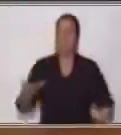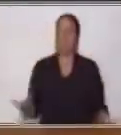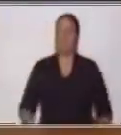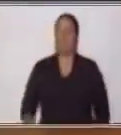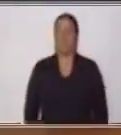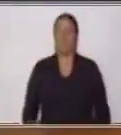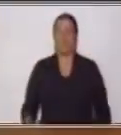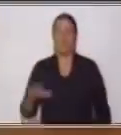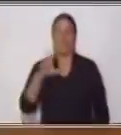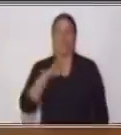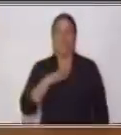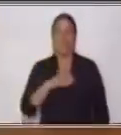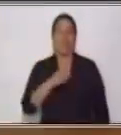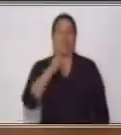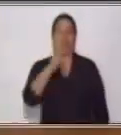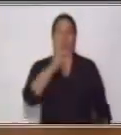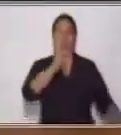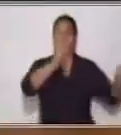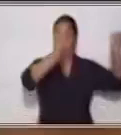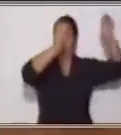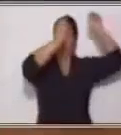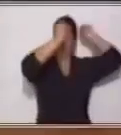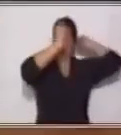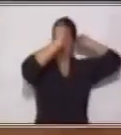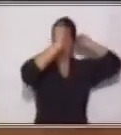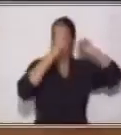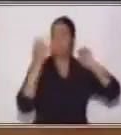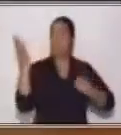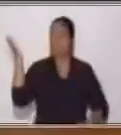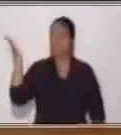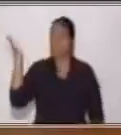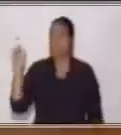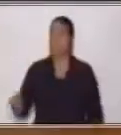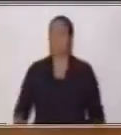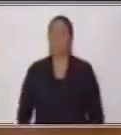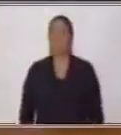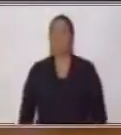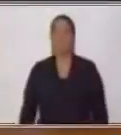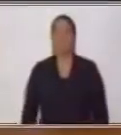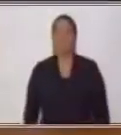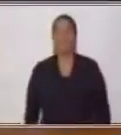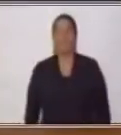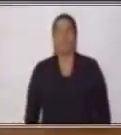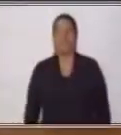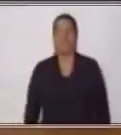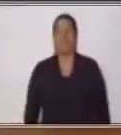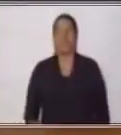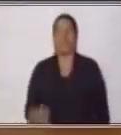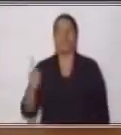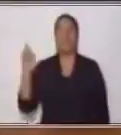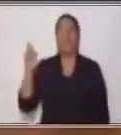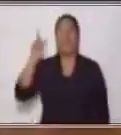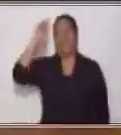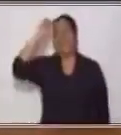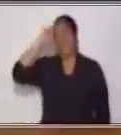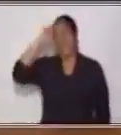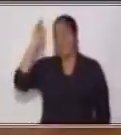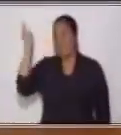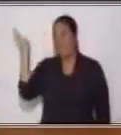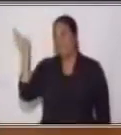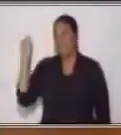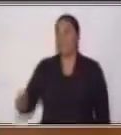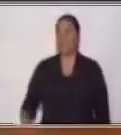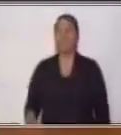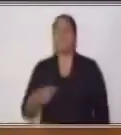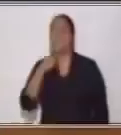Tengo una gorra, sí. A ver, ¿de qué color es mi